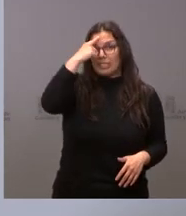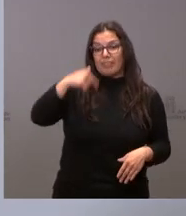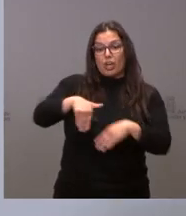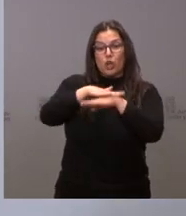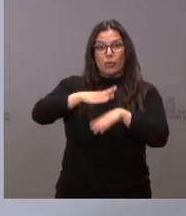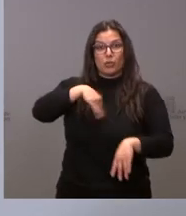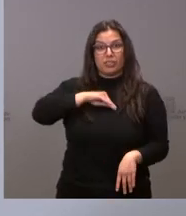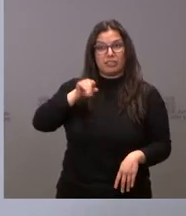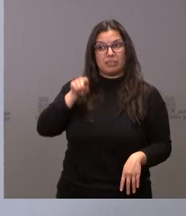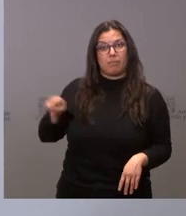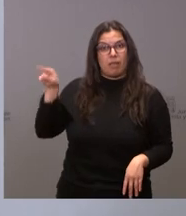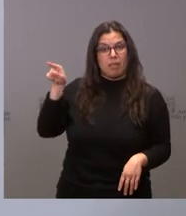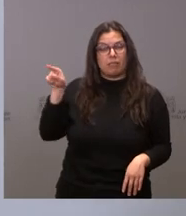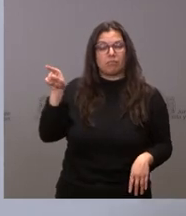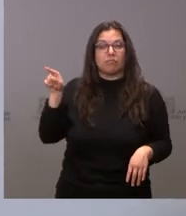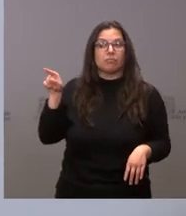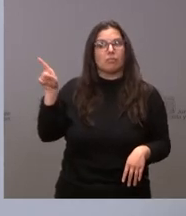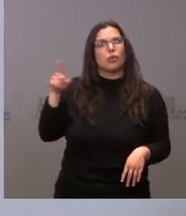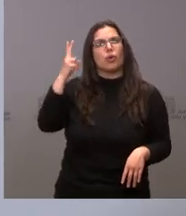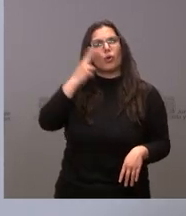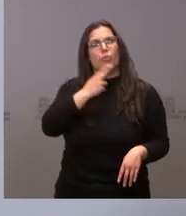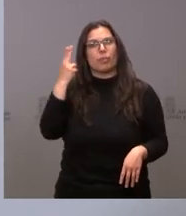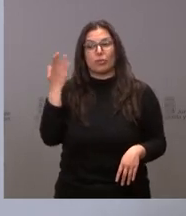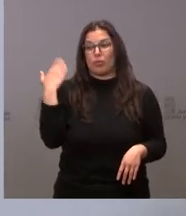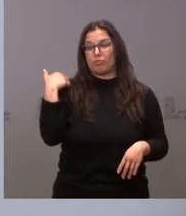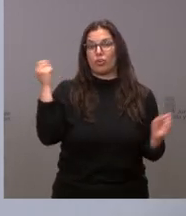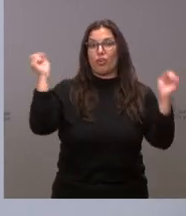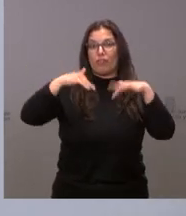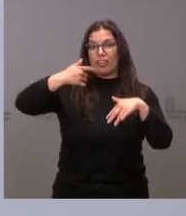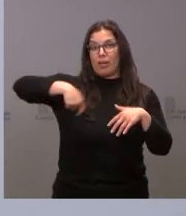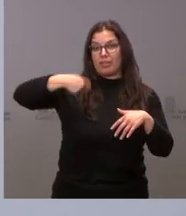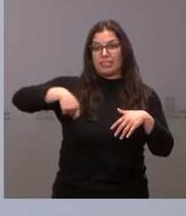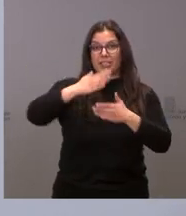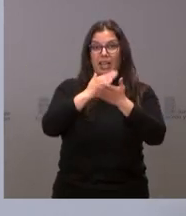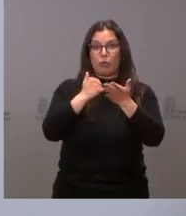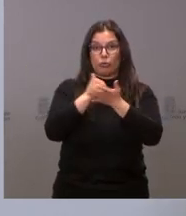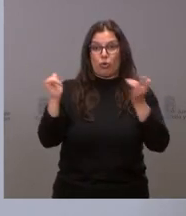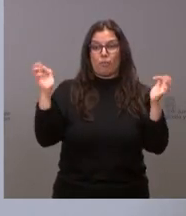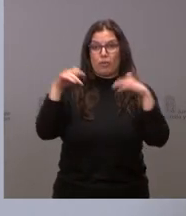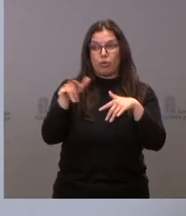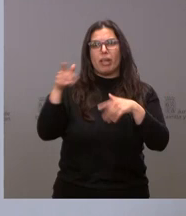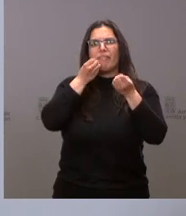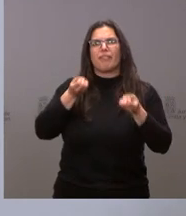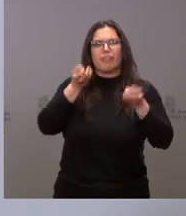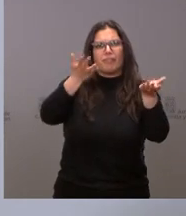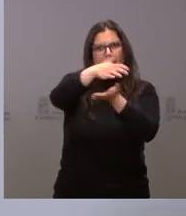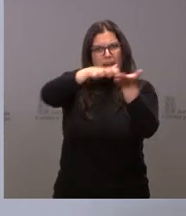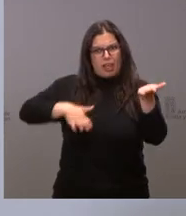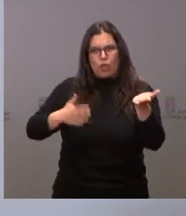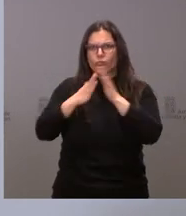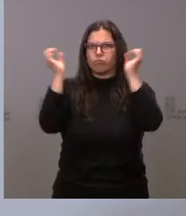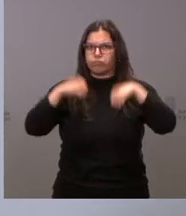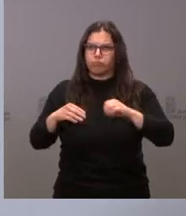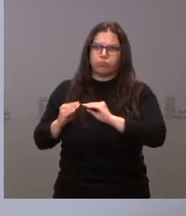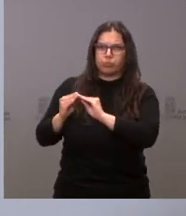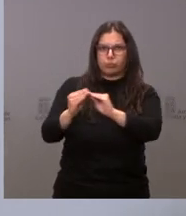se comprometió en la conferencia de presidentes autonómicos, en una declaración conjunta que hicimos